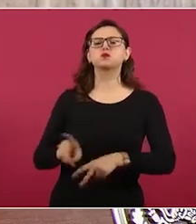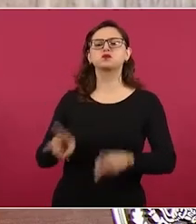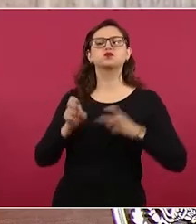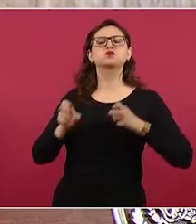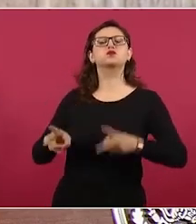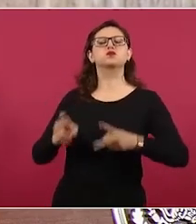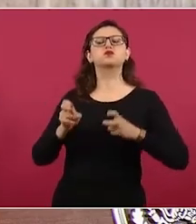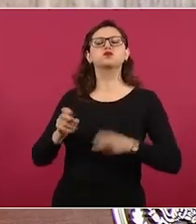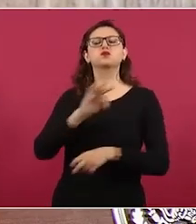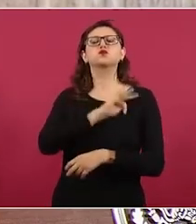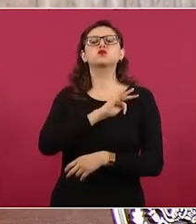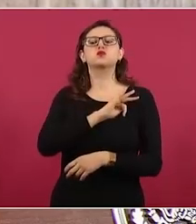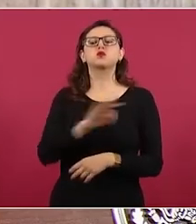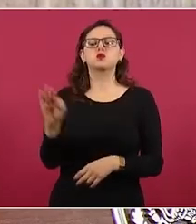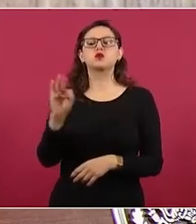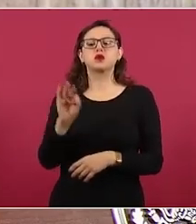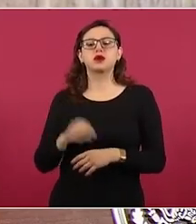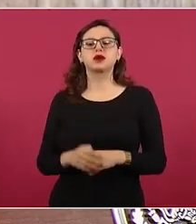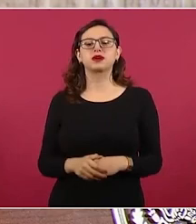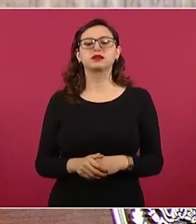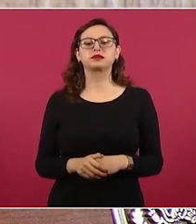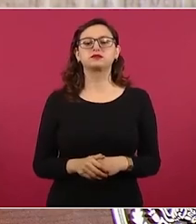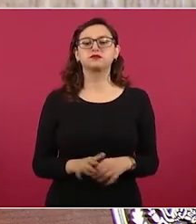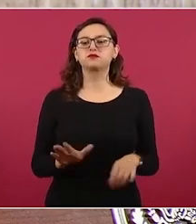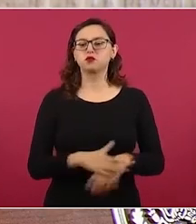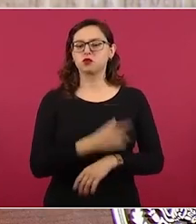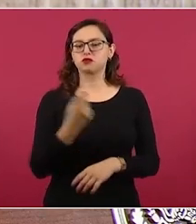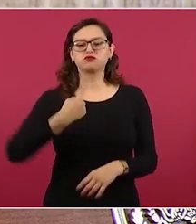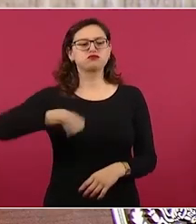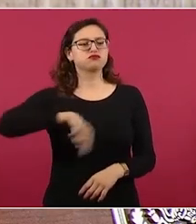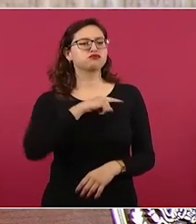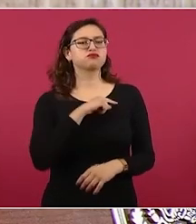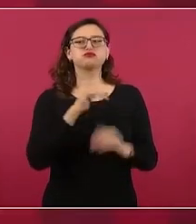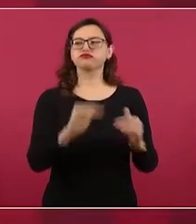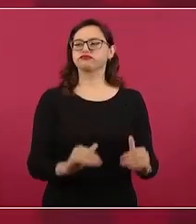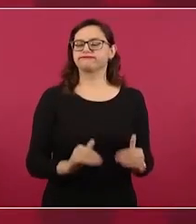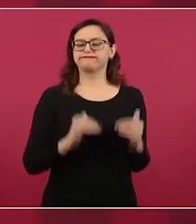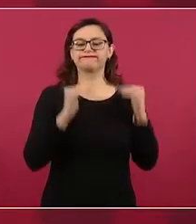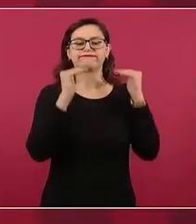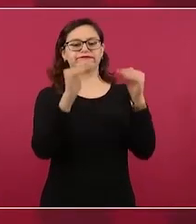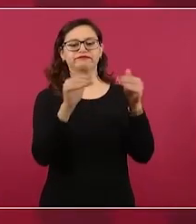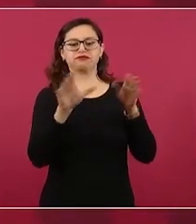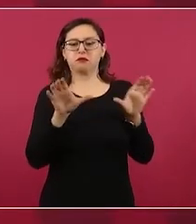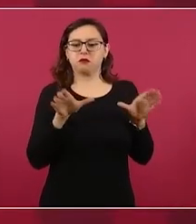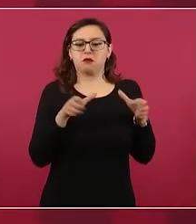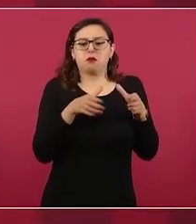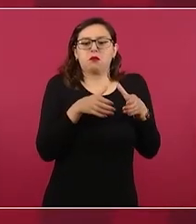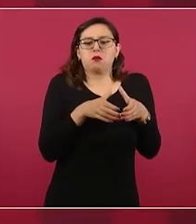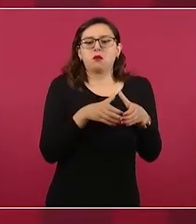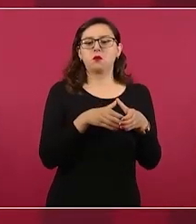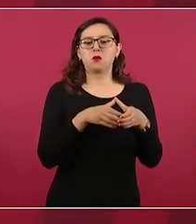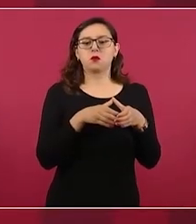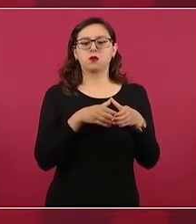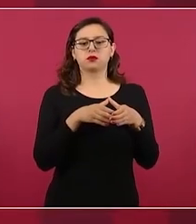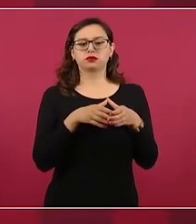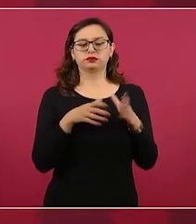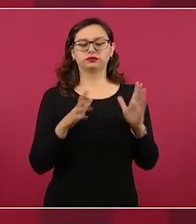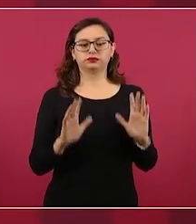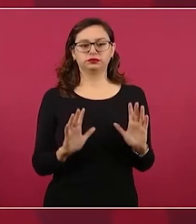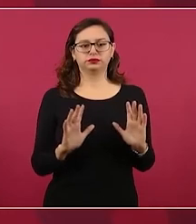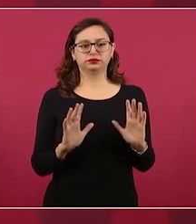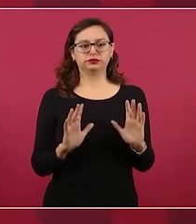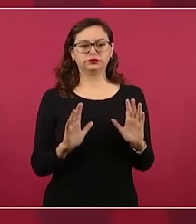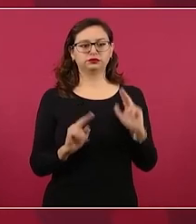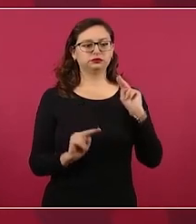Solo por su estrato